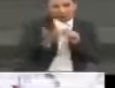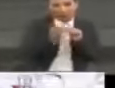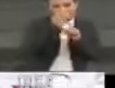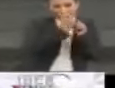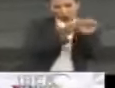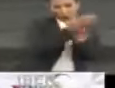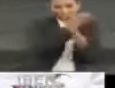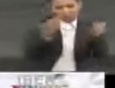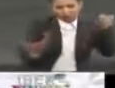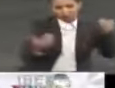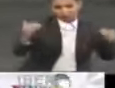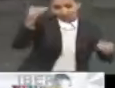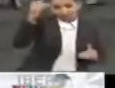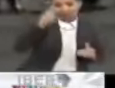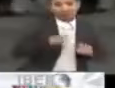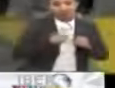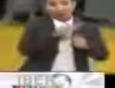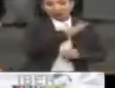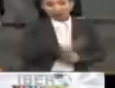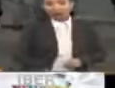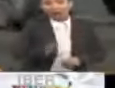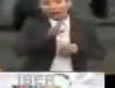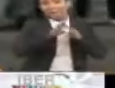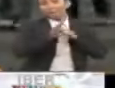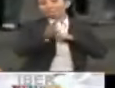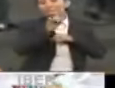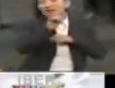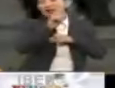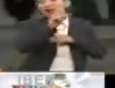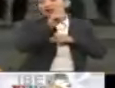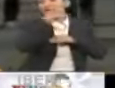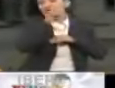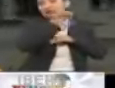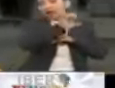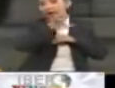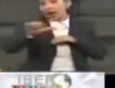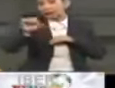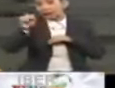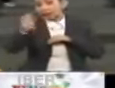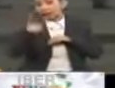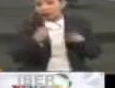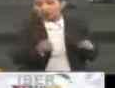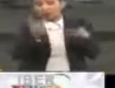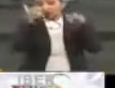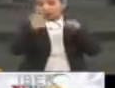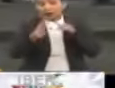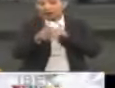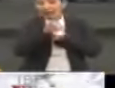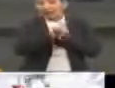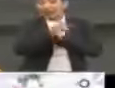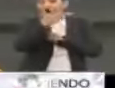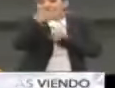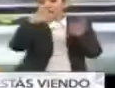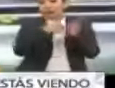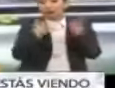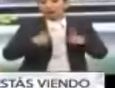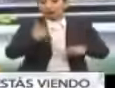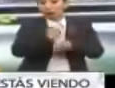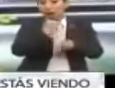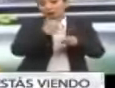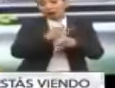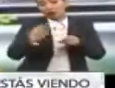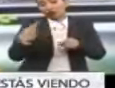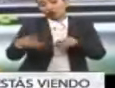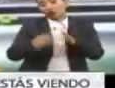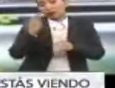del año pasado. La Dirección General de Migración informó que entre enero y septiembre se deportaron a poco más de 38 mil guatemaltecos.